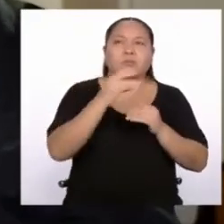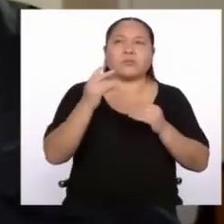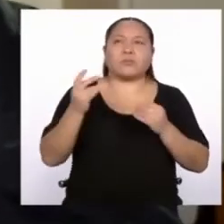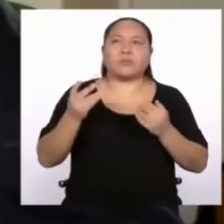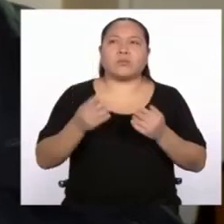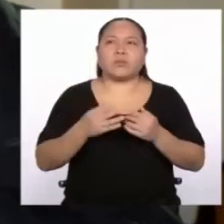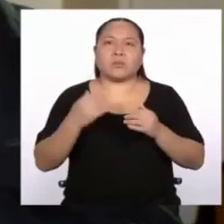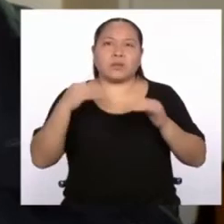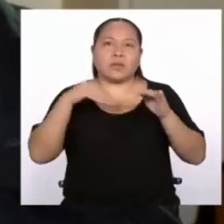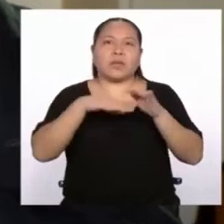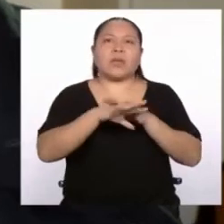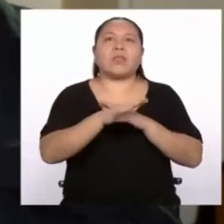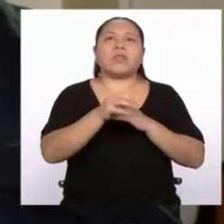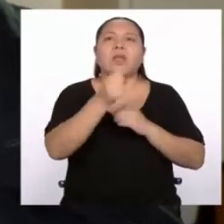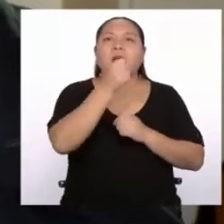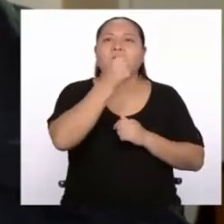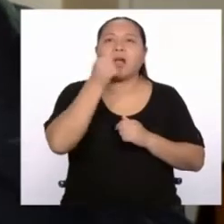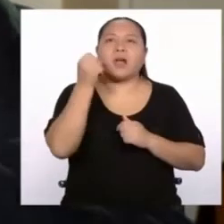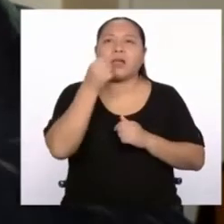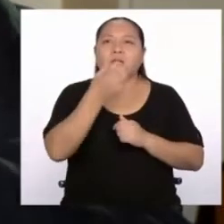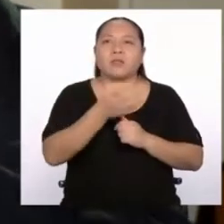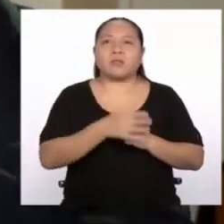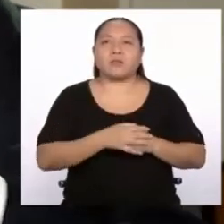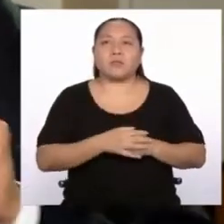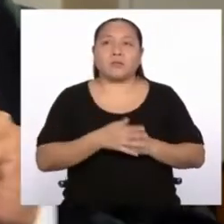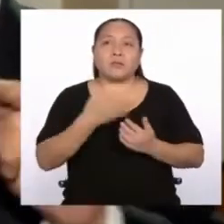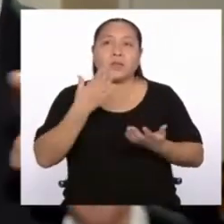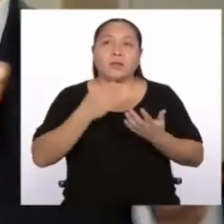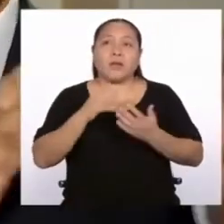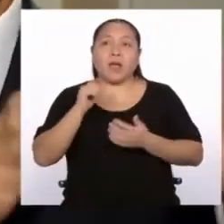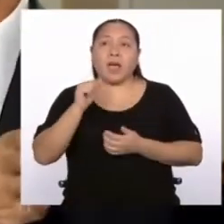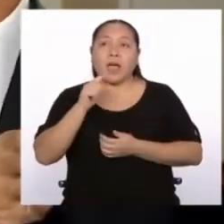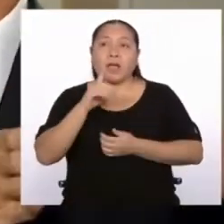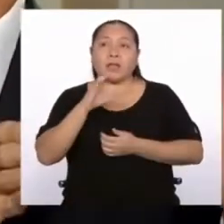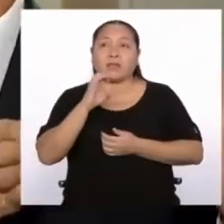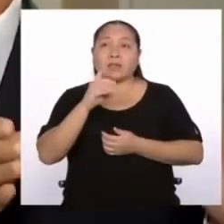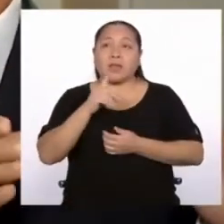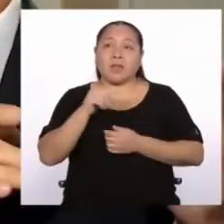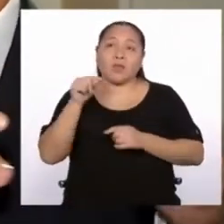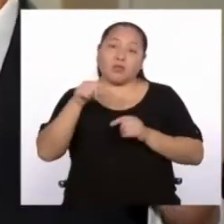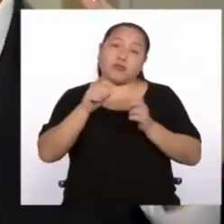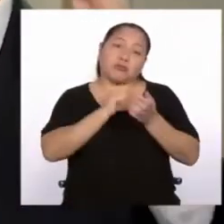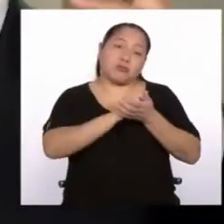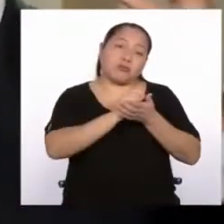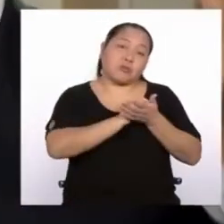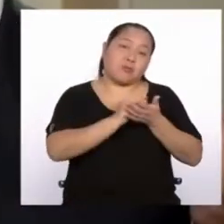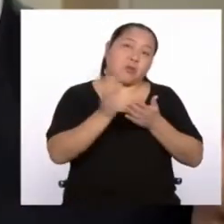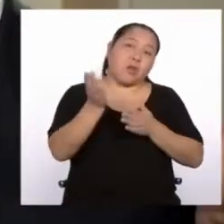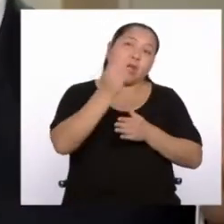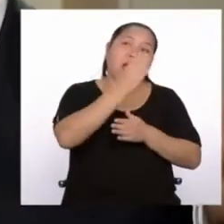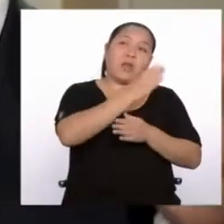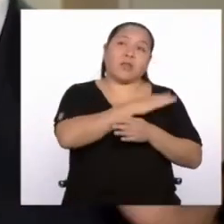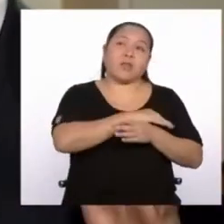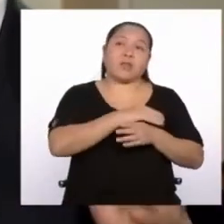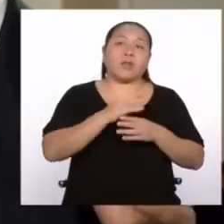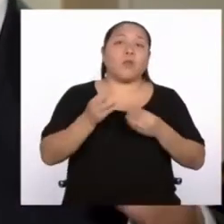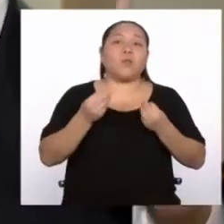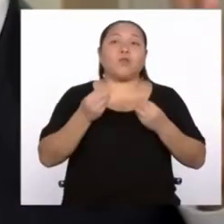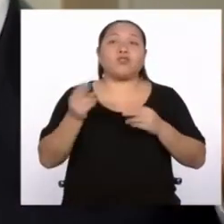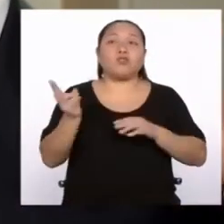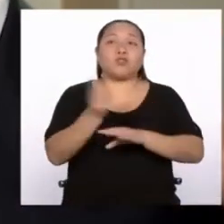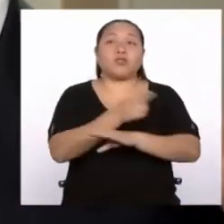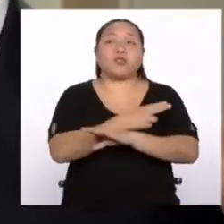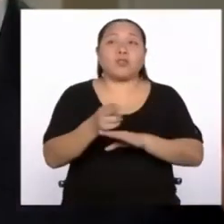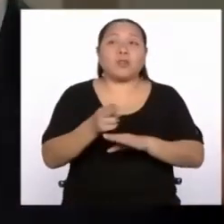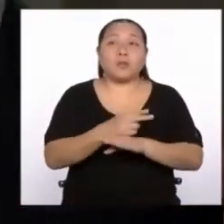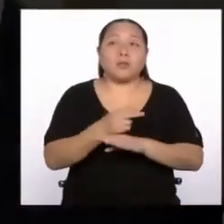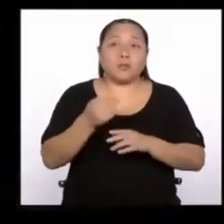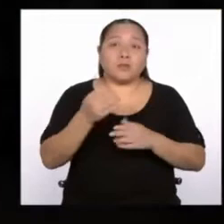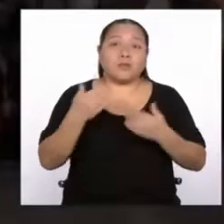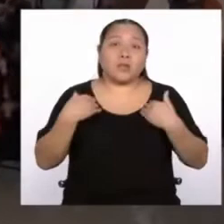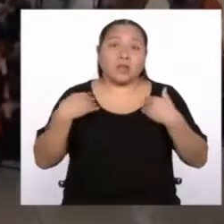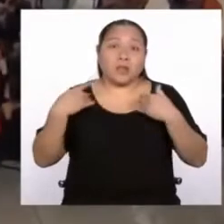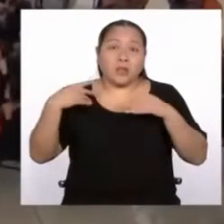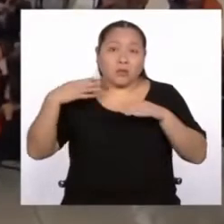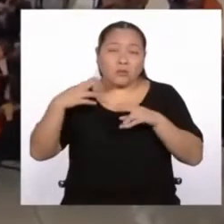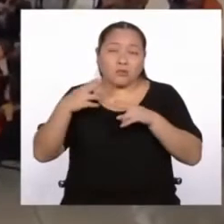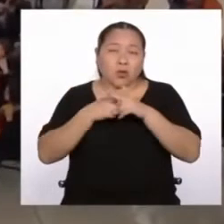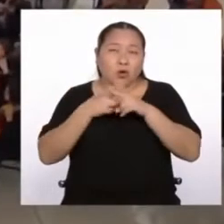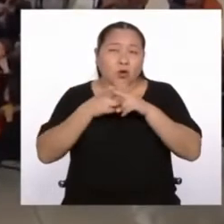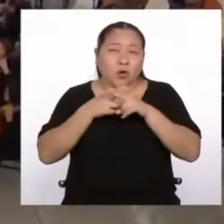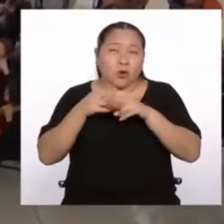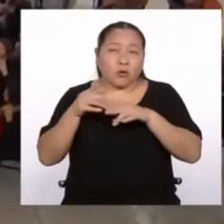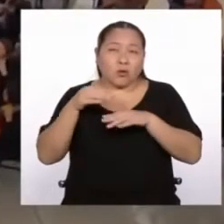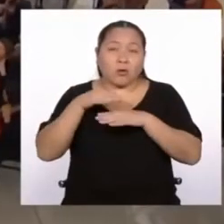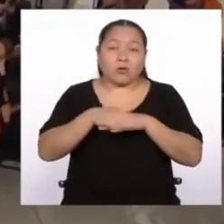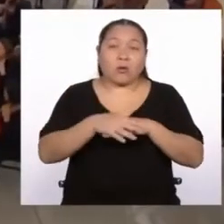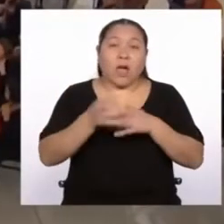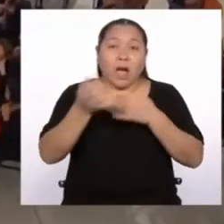ingresa en el canto del himno nacional. Tal vez Alcedo escribió eso en 1864 porque muchos himnos de Latinoamérica tenían una introducción larga. La introducción